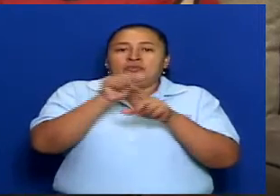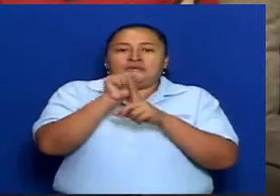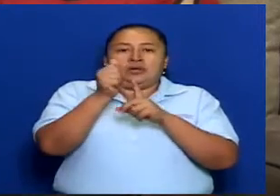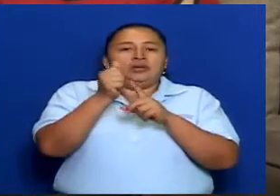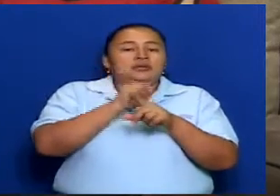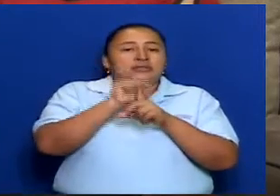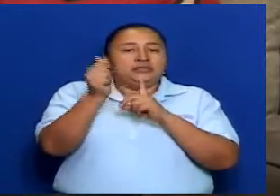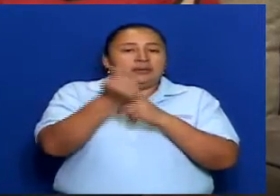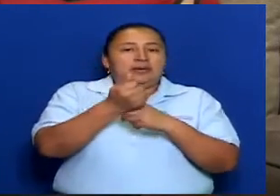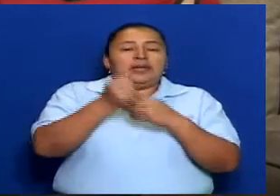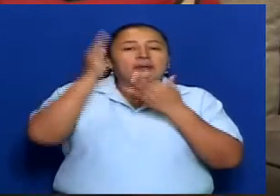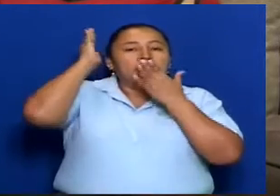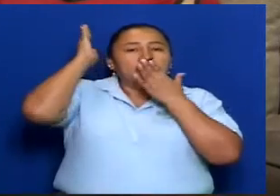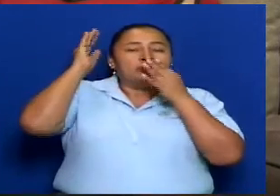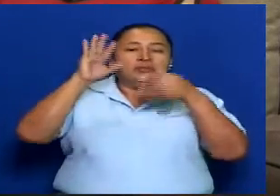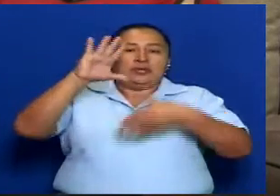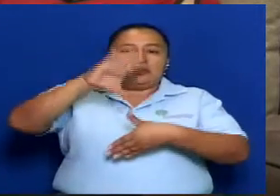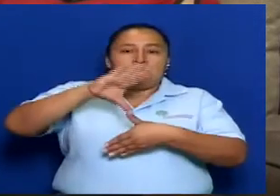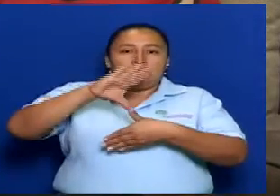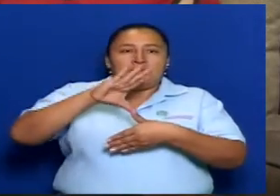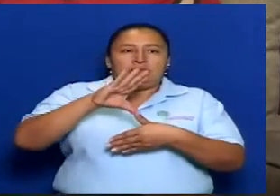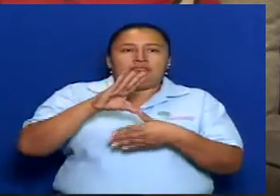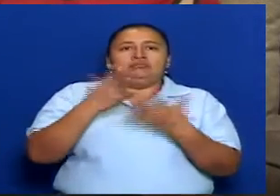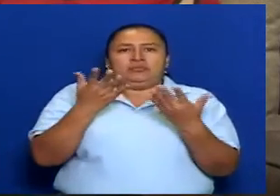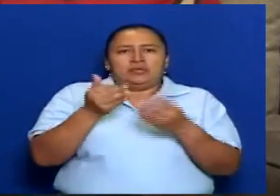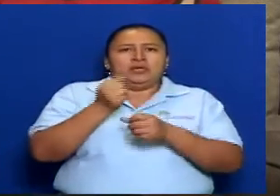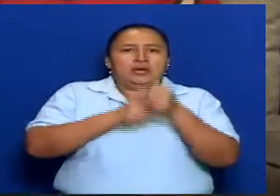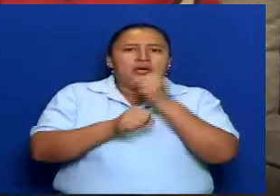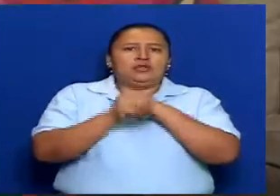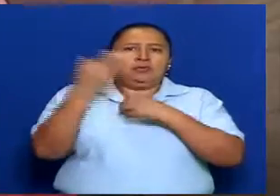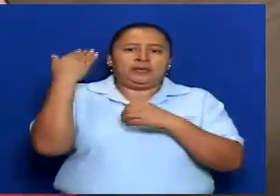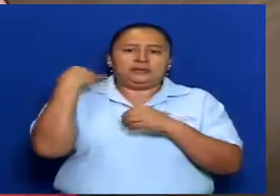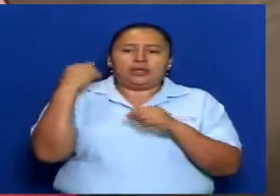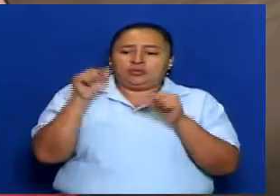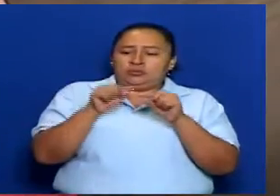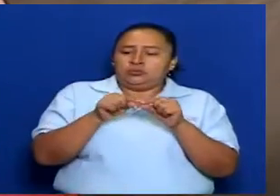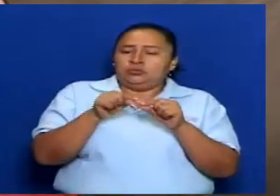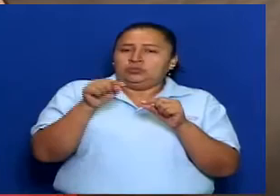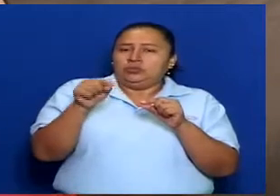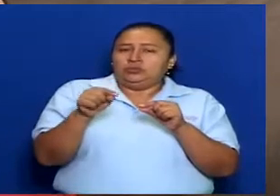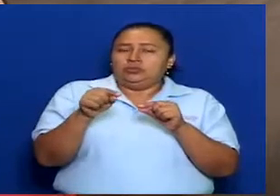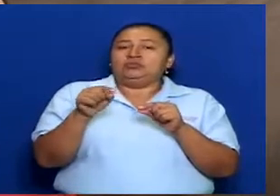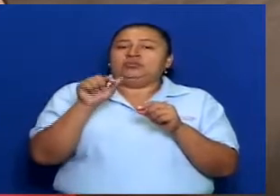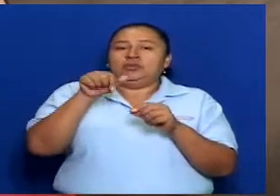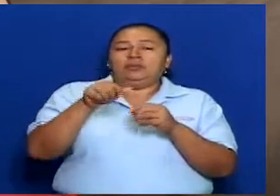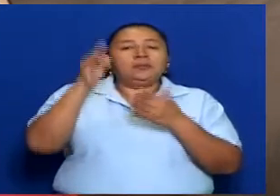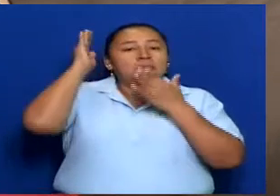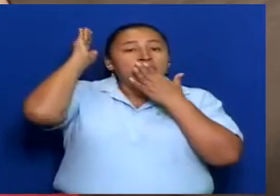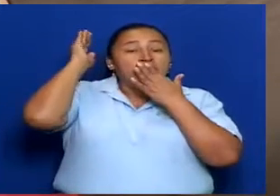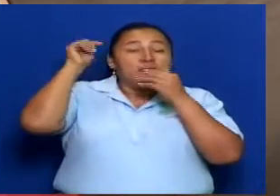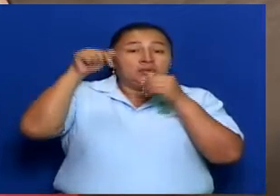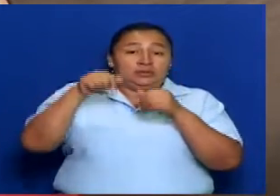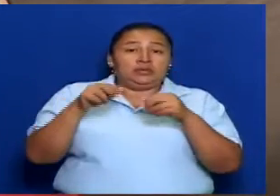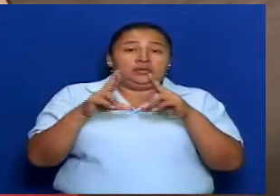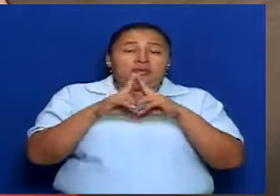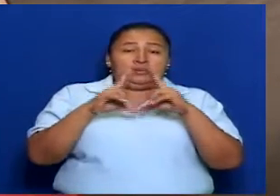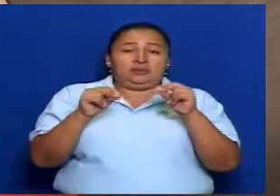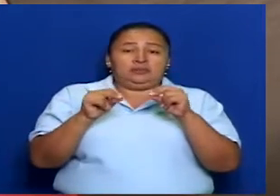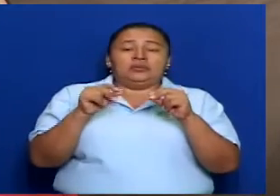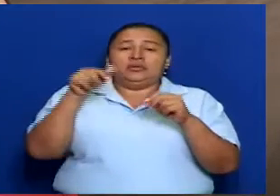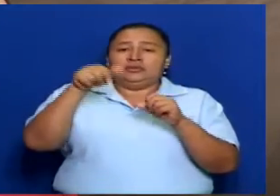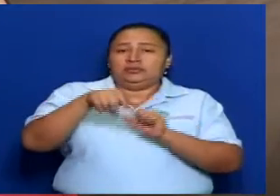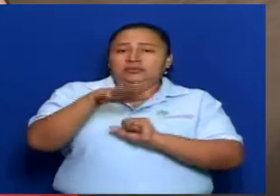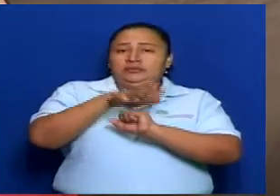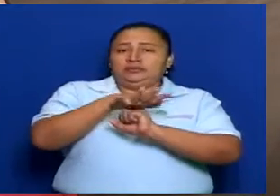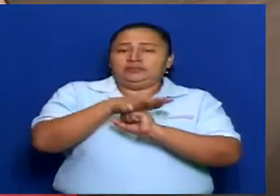Indígena de América. Inclusive el año pasado se creó el capítulo Indígena de Nicaragua y en lo cual pues la